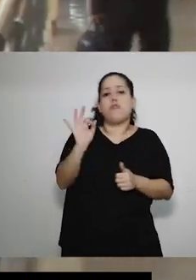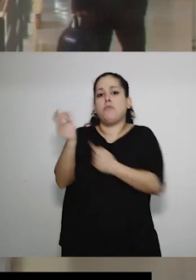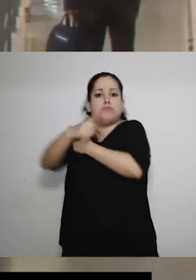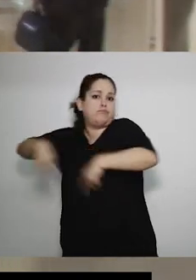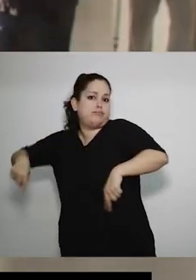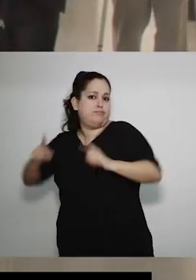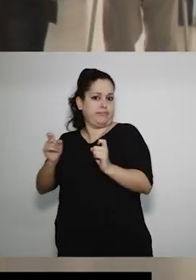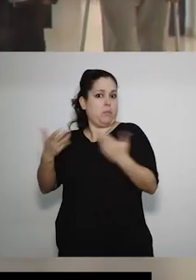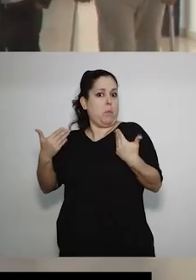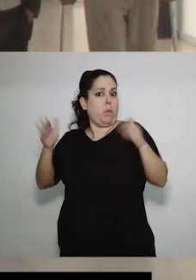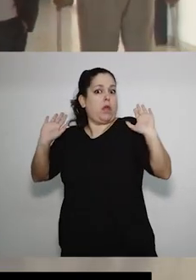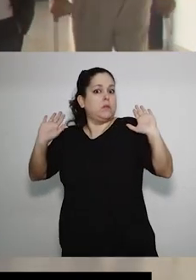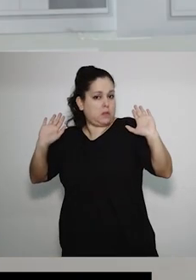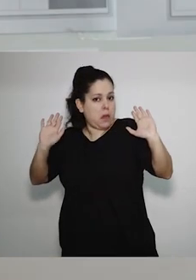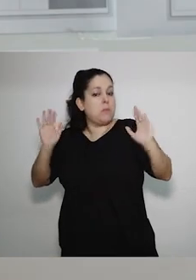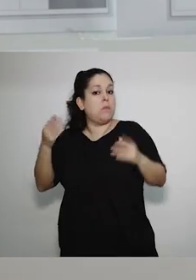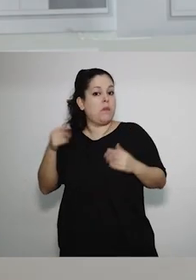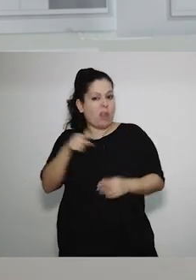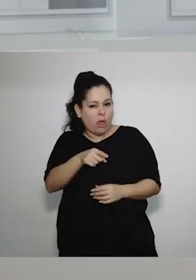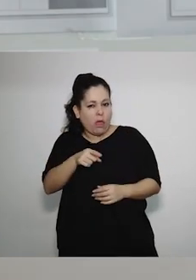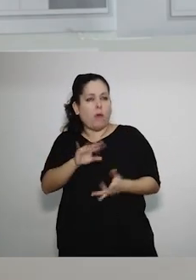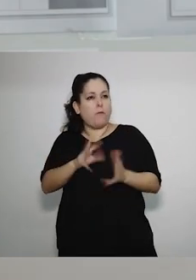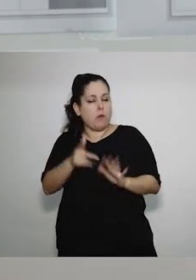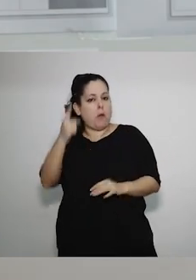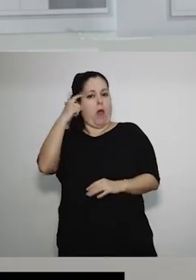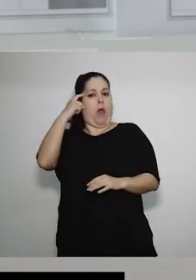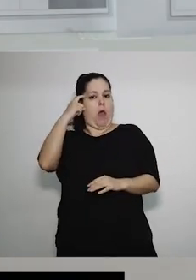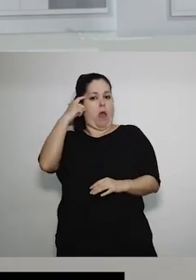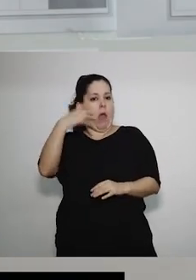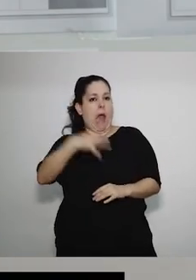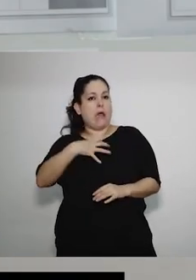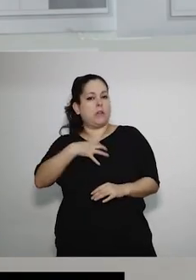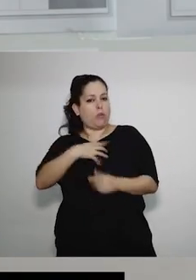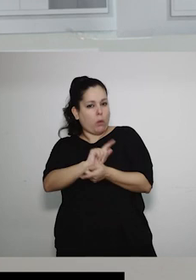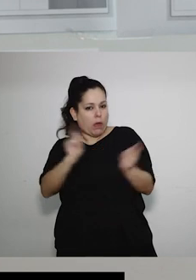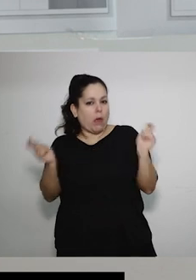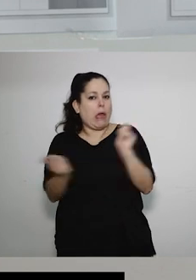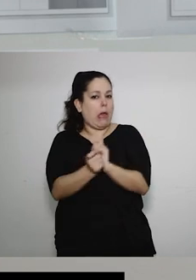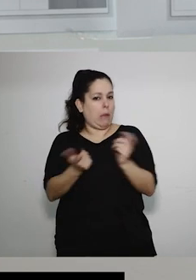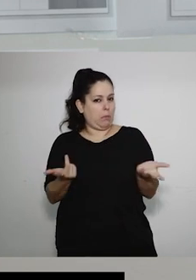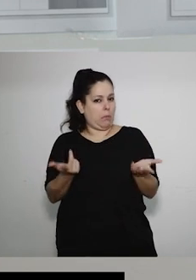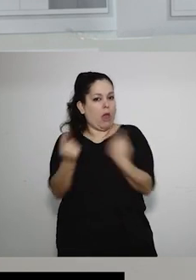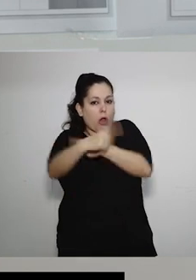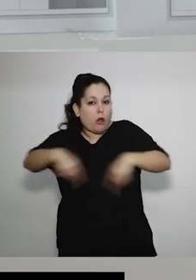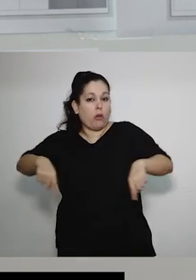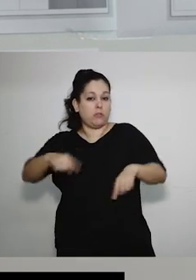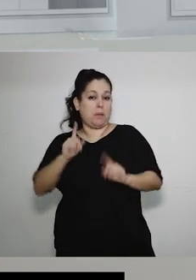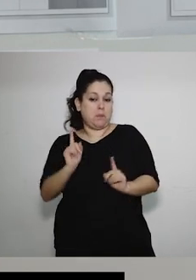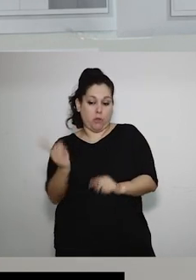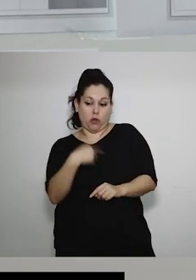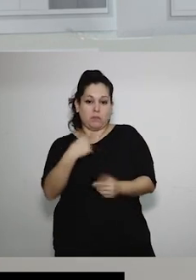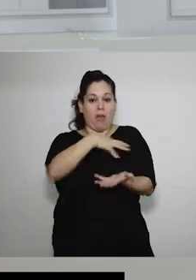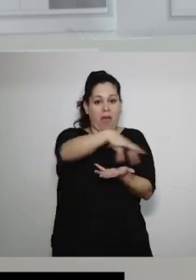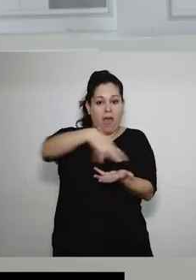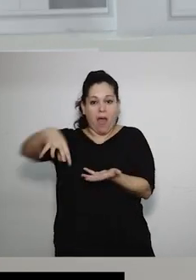un ajuste. Porque eso hace que nosotros cambiemos nuestra actitud hacia todo lo que nosotros desde nuestras